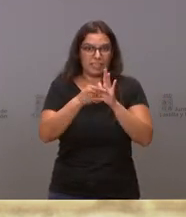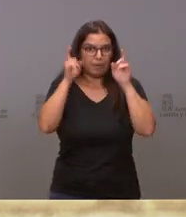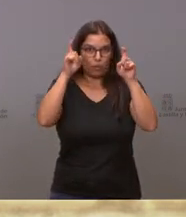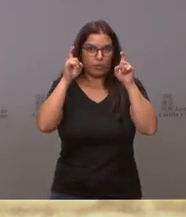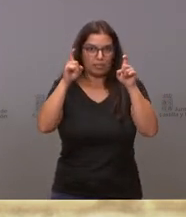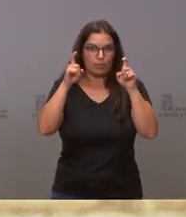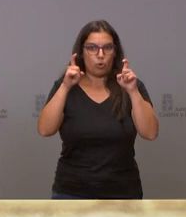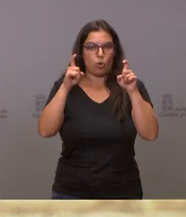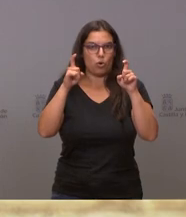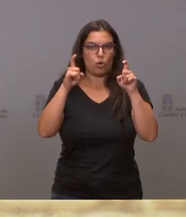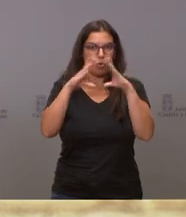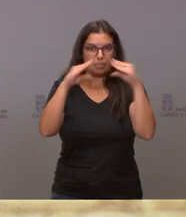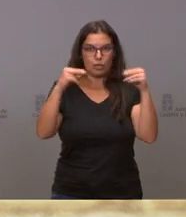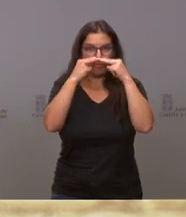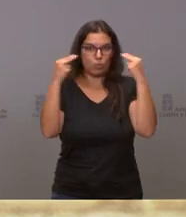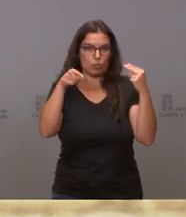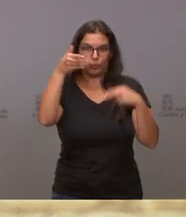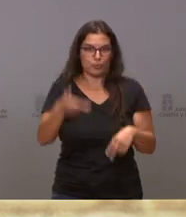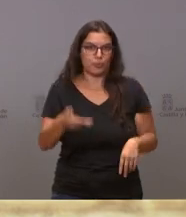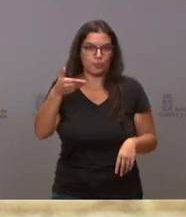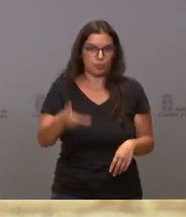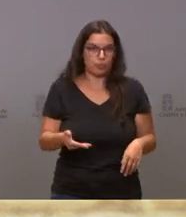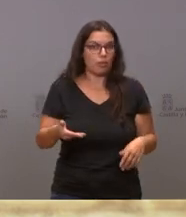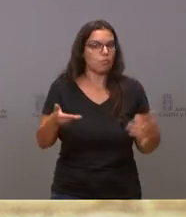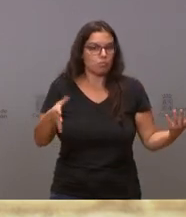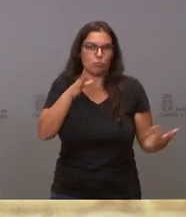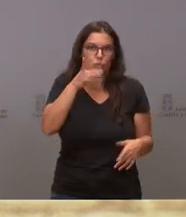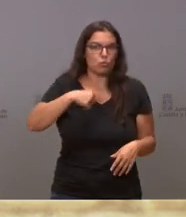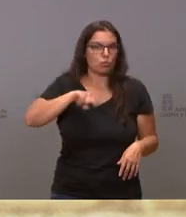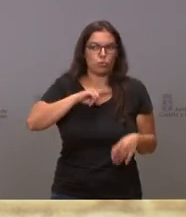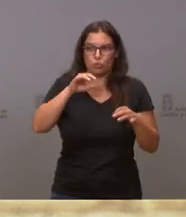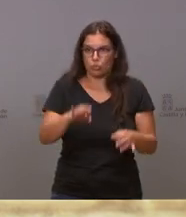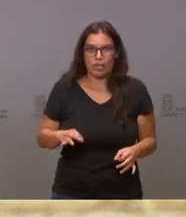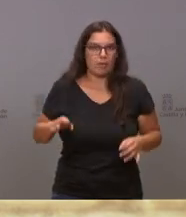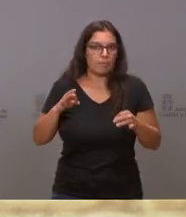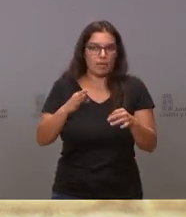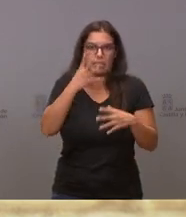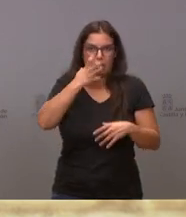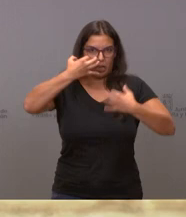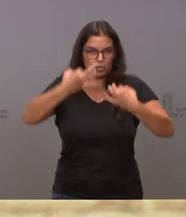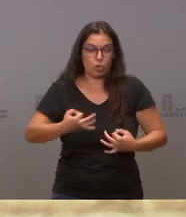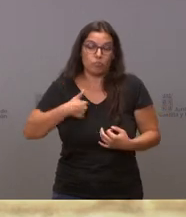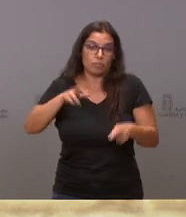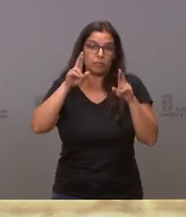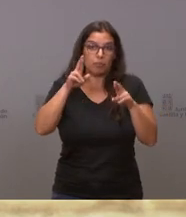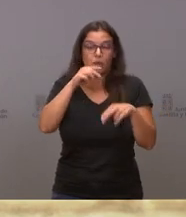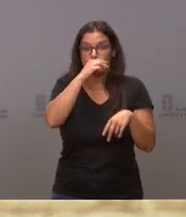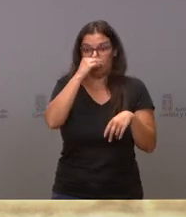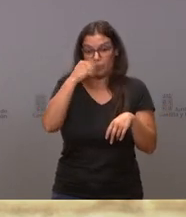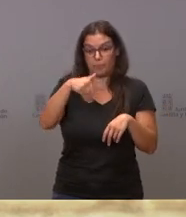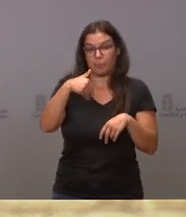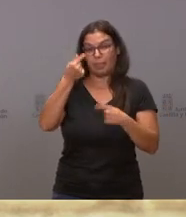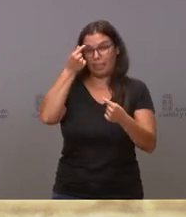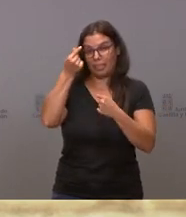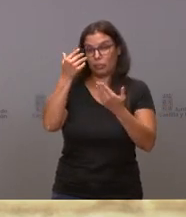universitario público. Y, desde luego, así nos lo hemos tomado nosotros siempre en serio. Y espero conocer al